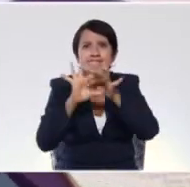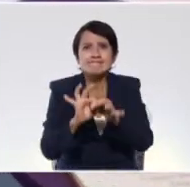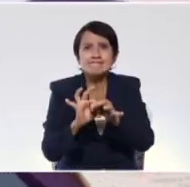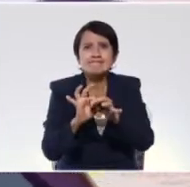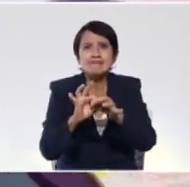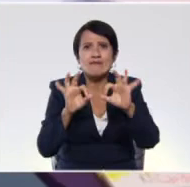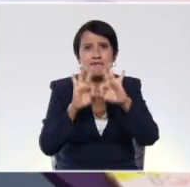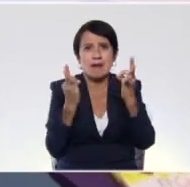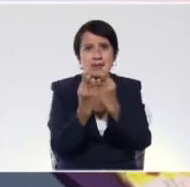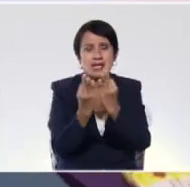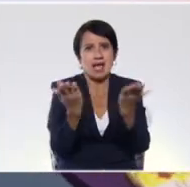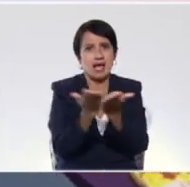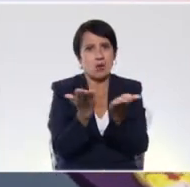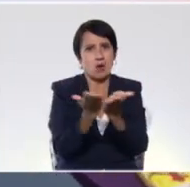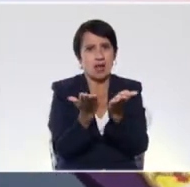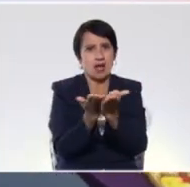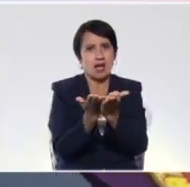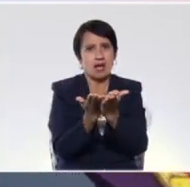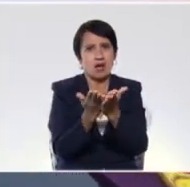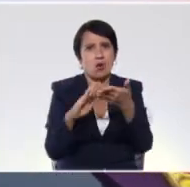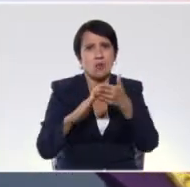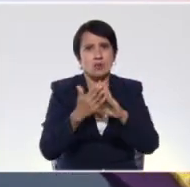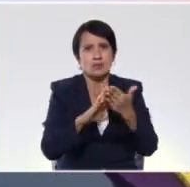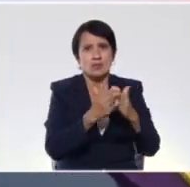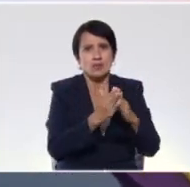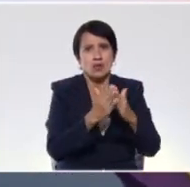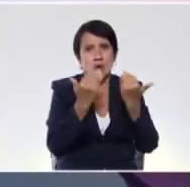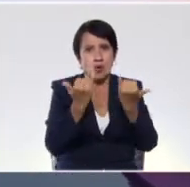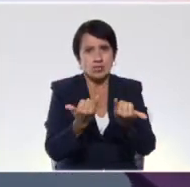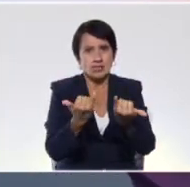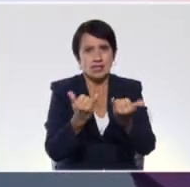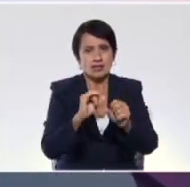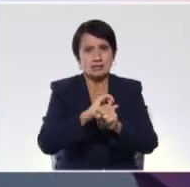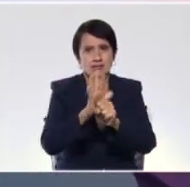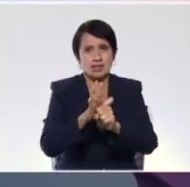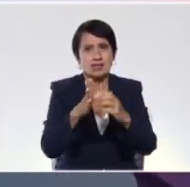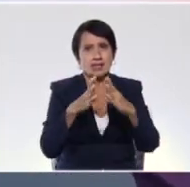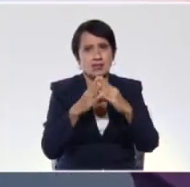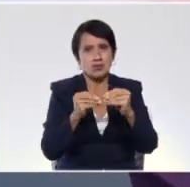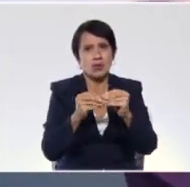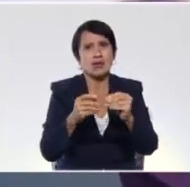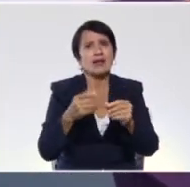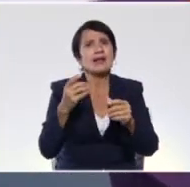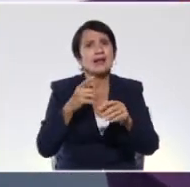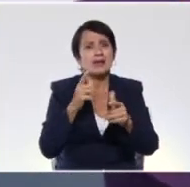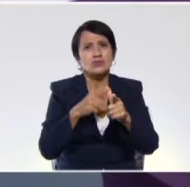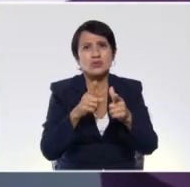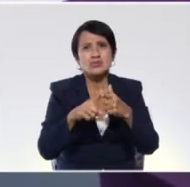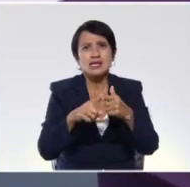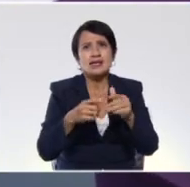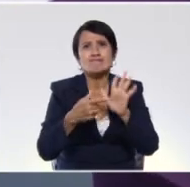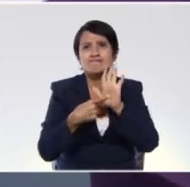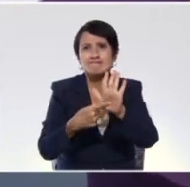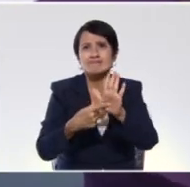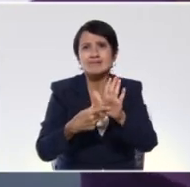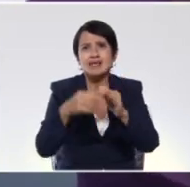Comunidad, donde la familia en este momento de pandemia está jugando un papel importante para garantizar la atención educativa